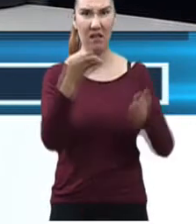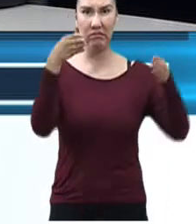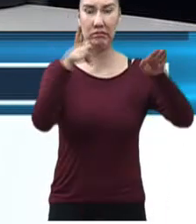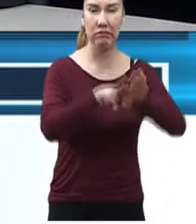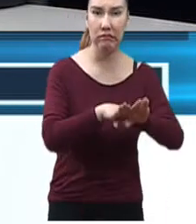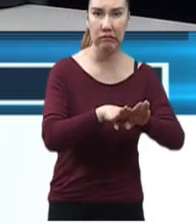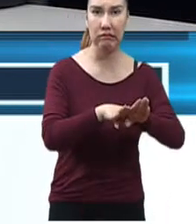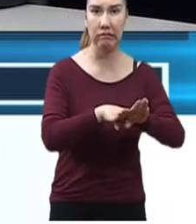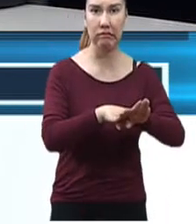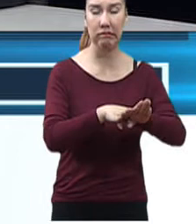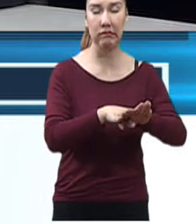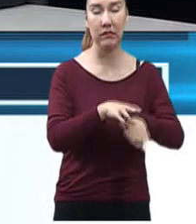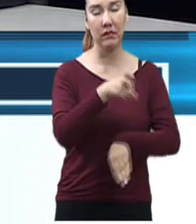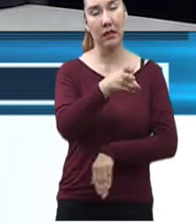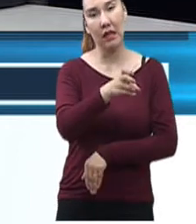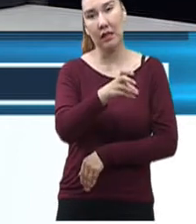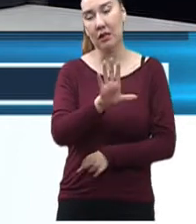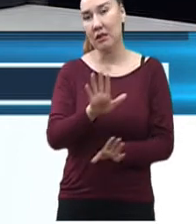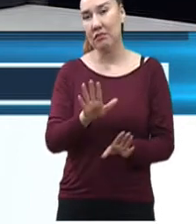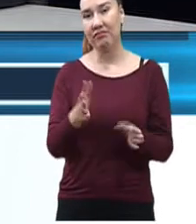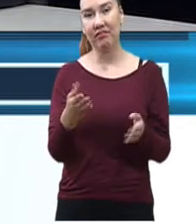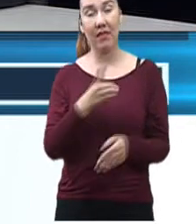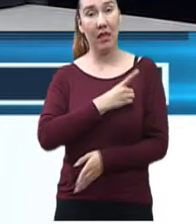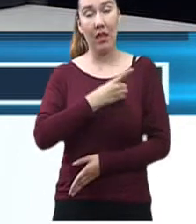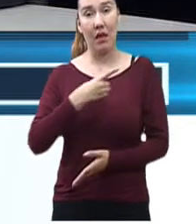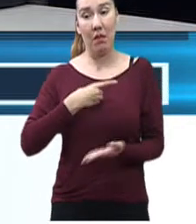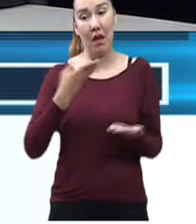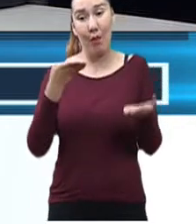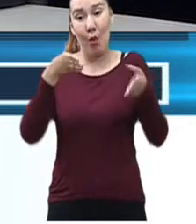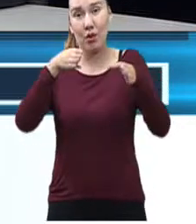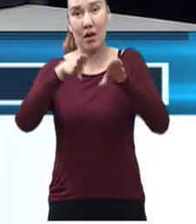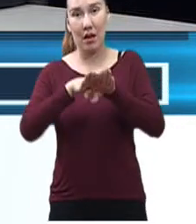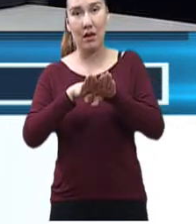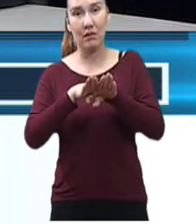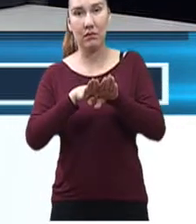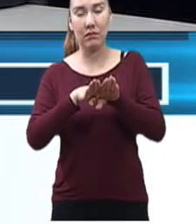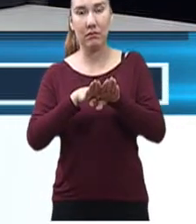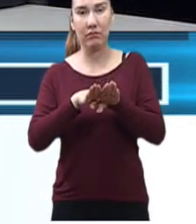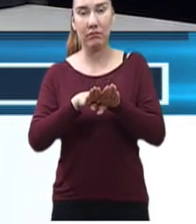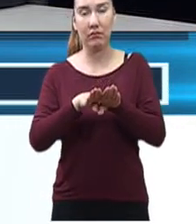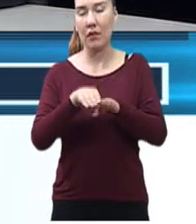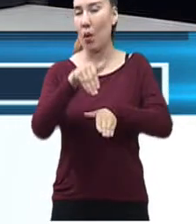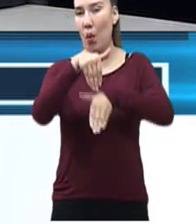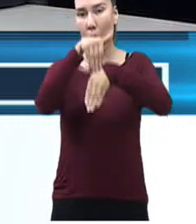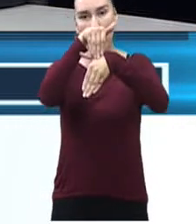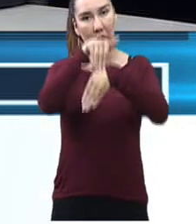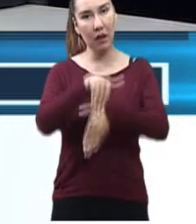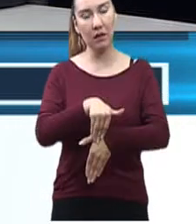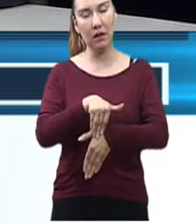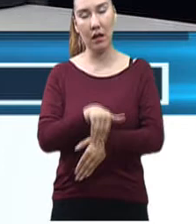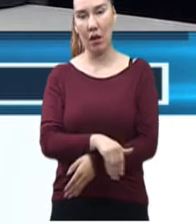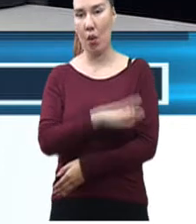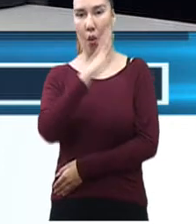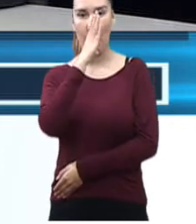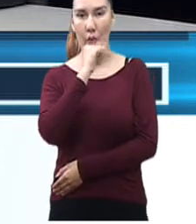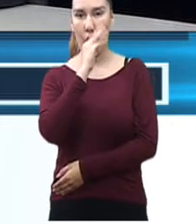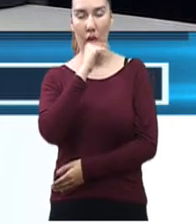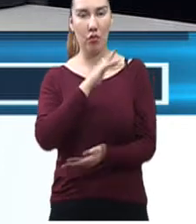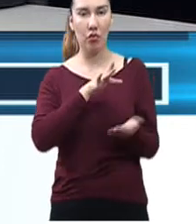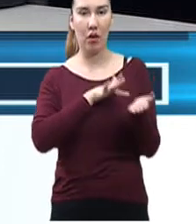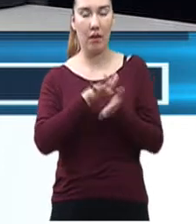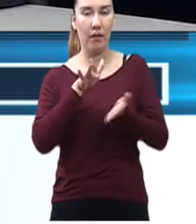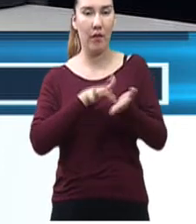pues sin problema cerramos las instituciones en ese sentido, en otorgarles las herramientas a los jóvenes.